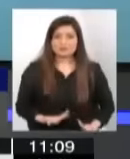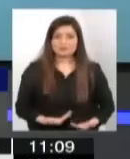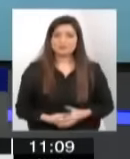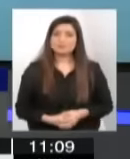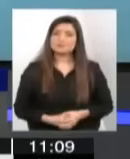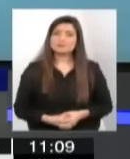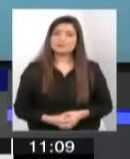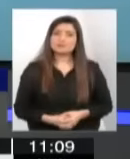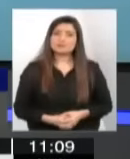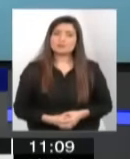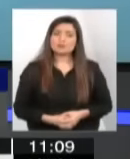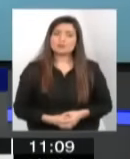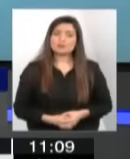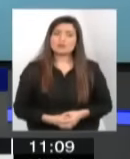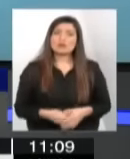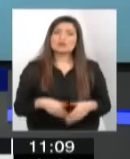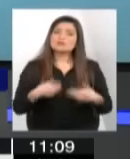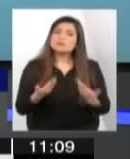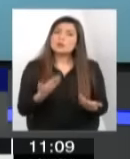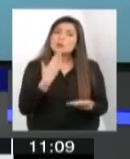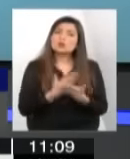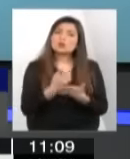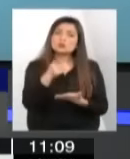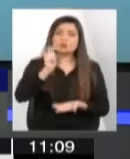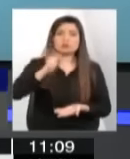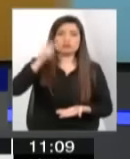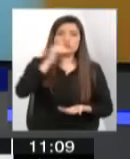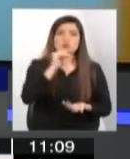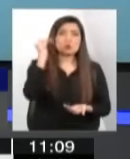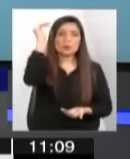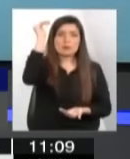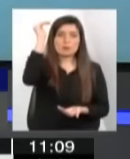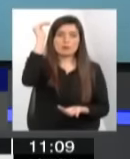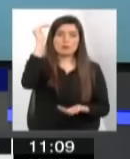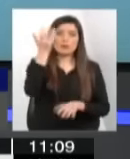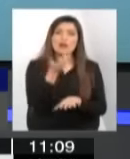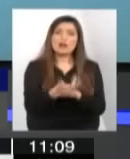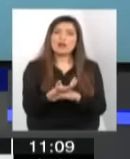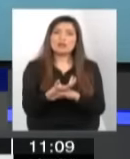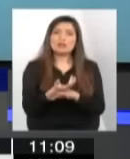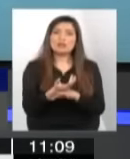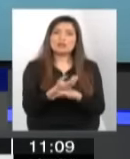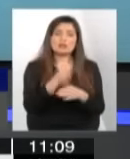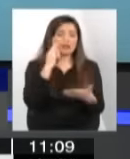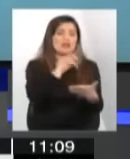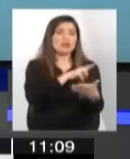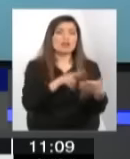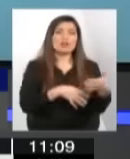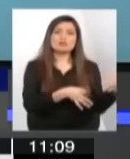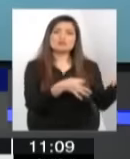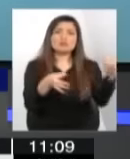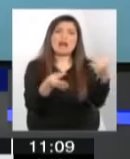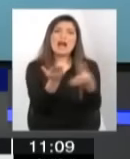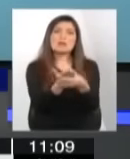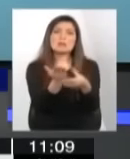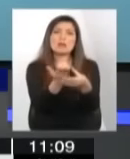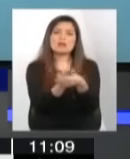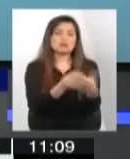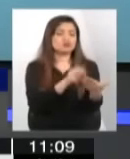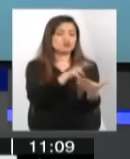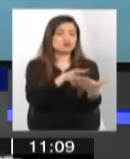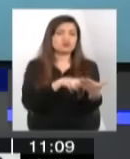Marcela, cuando tú estabas en la Corte Suprema, te tocaba leer los expedientes. Y el expediente, ¿qué